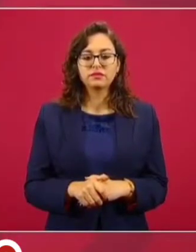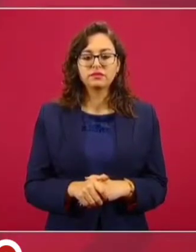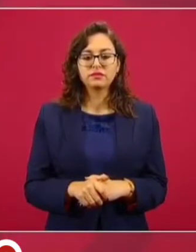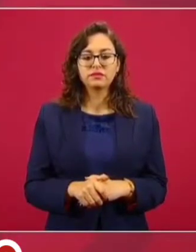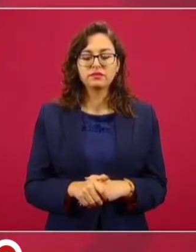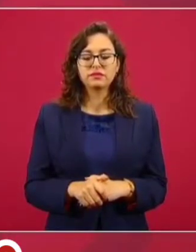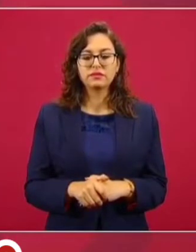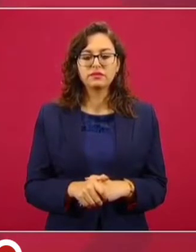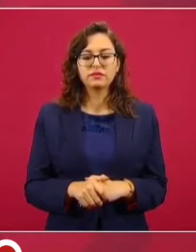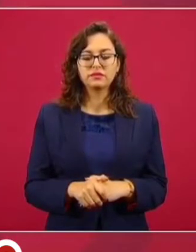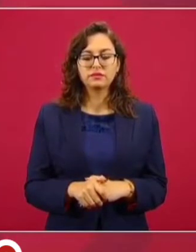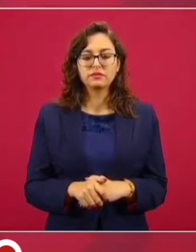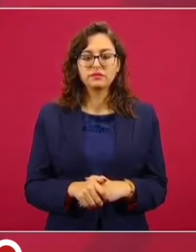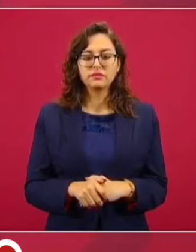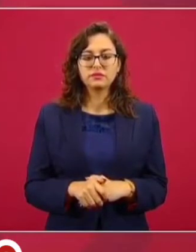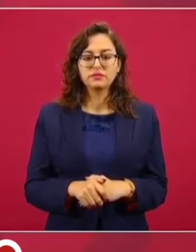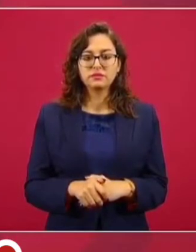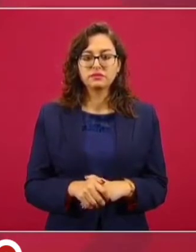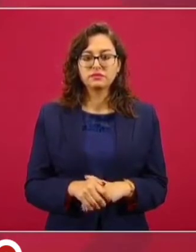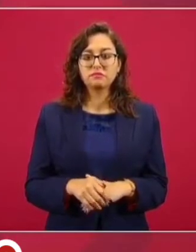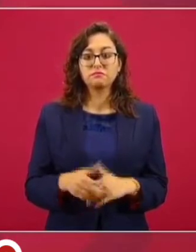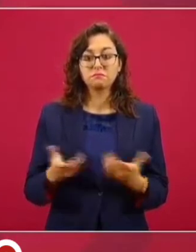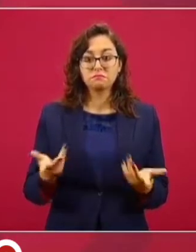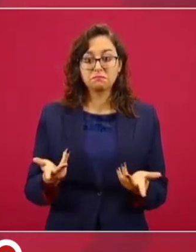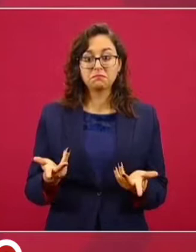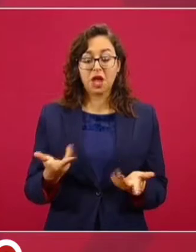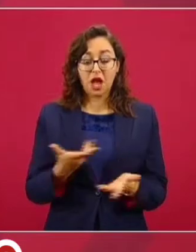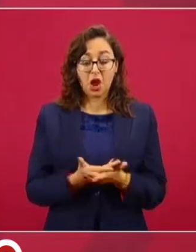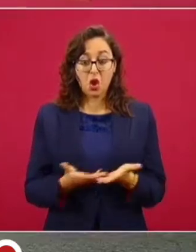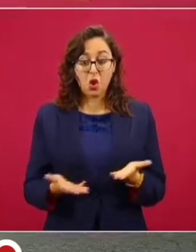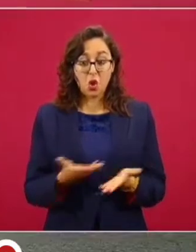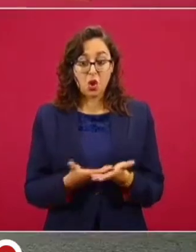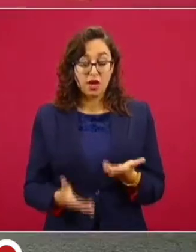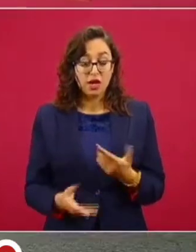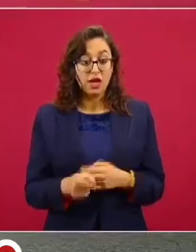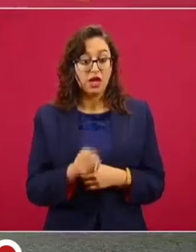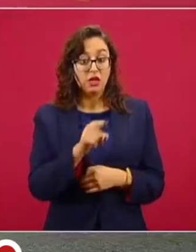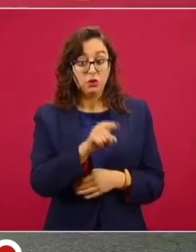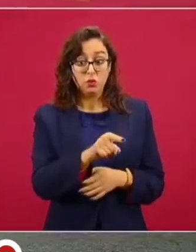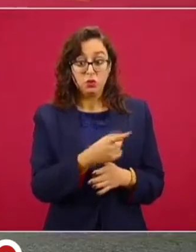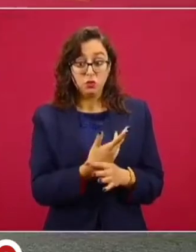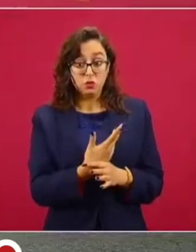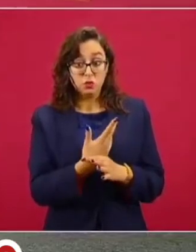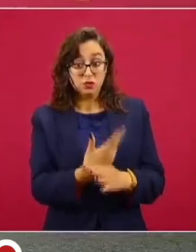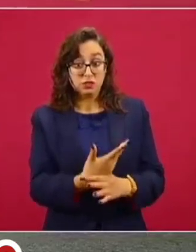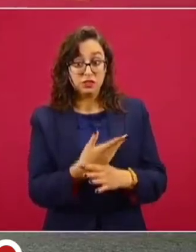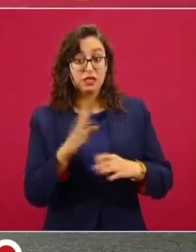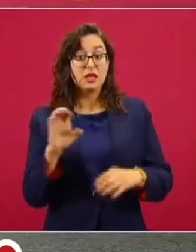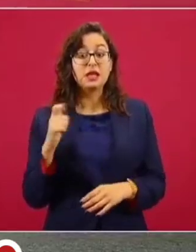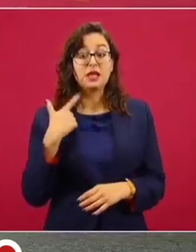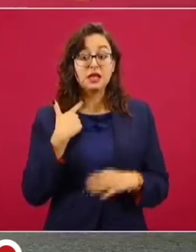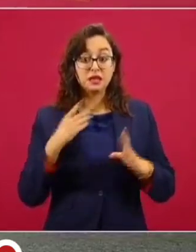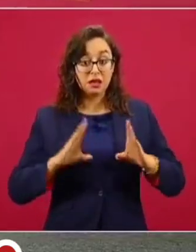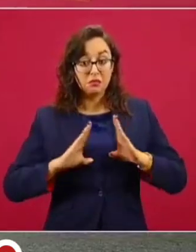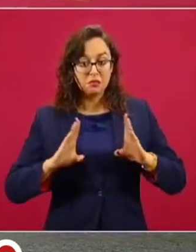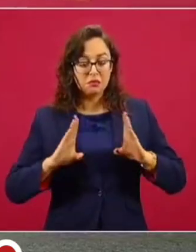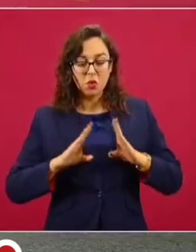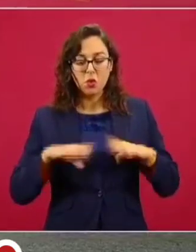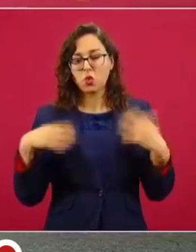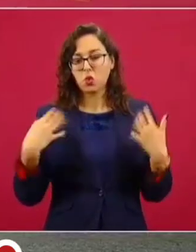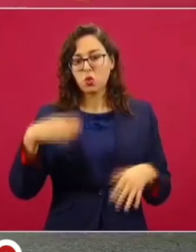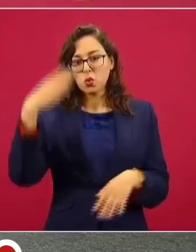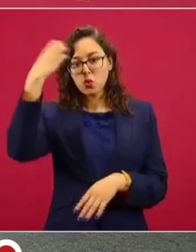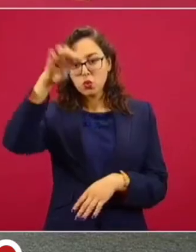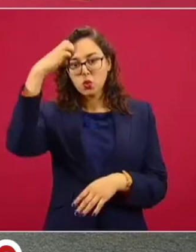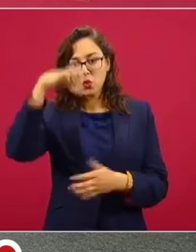Y ellos tienen mucha experiencia, los militares retirados podrían ayudar